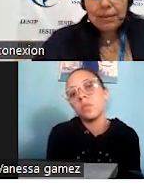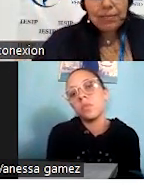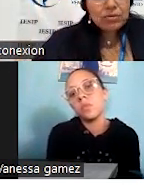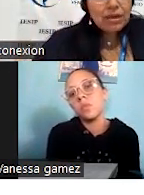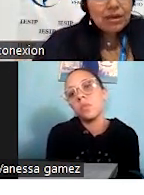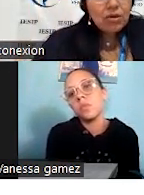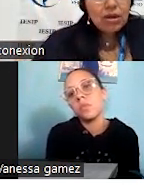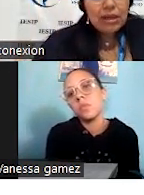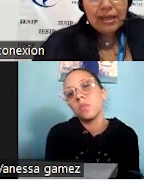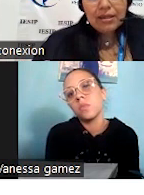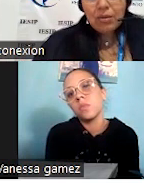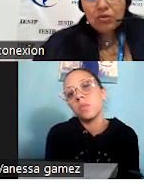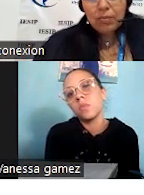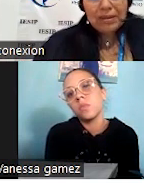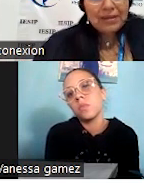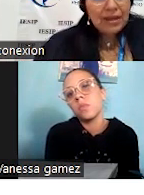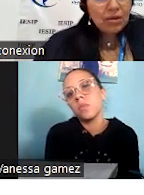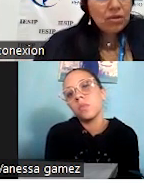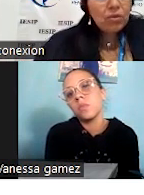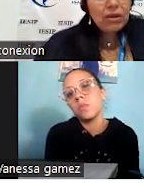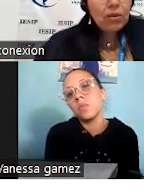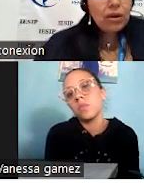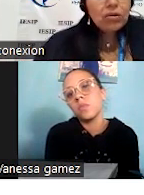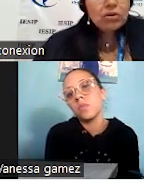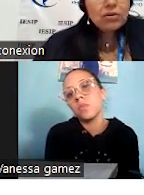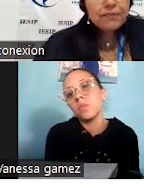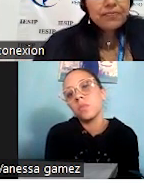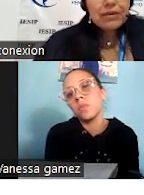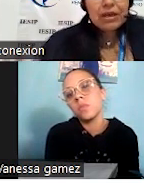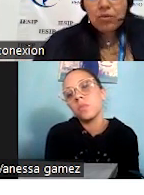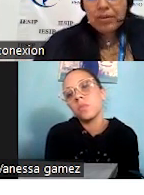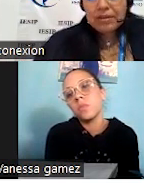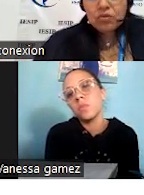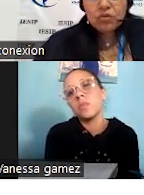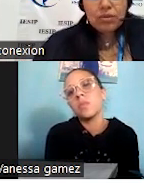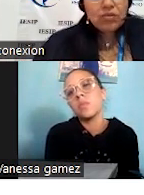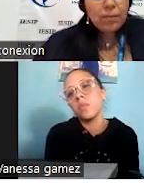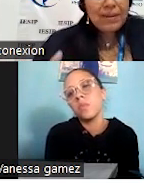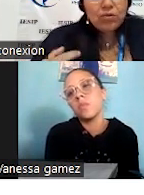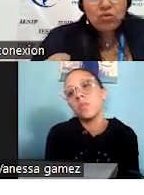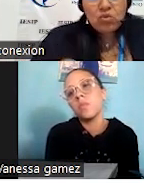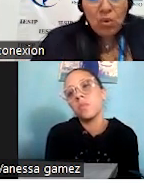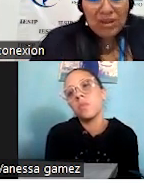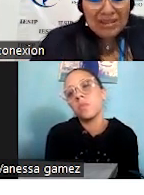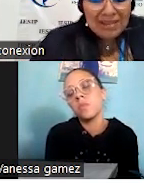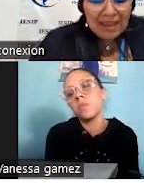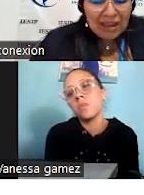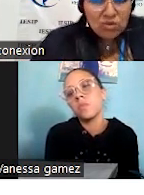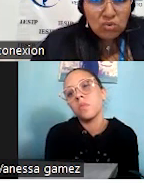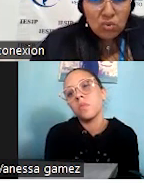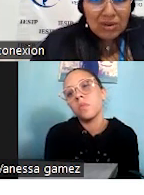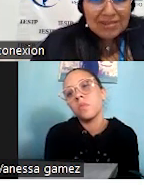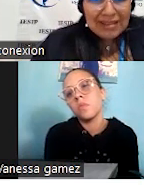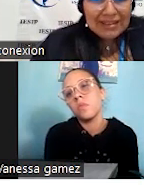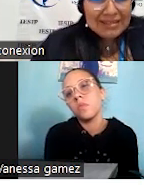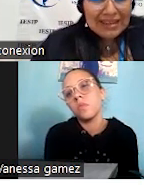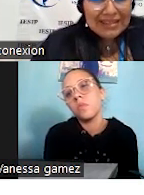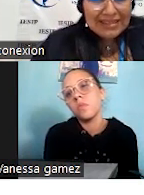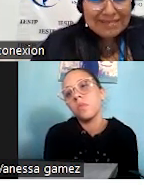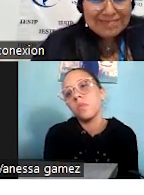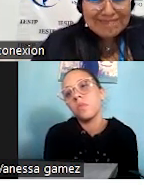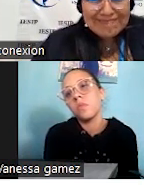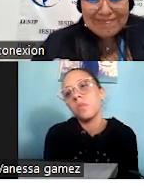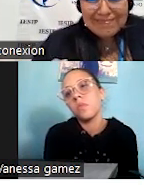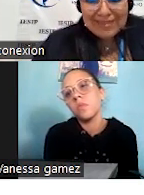transportar a los clientes o a sus pasajeros de un lado a otro. Ellos prestan su servicio, pero no interactúan tan,